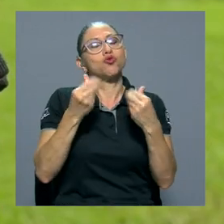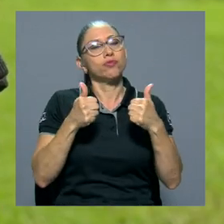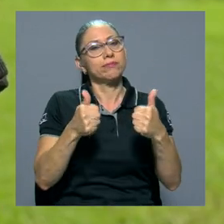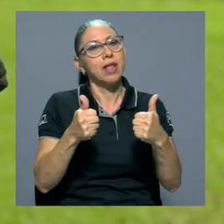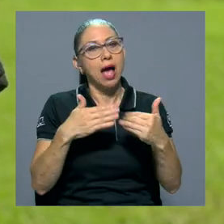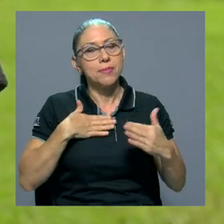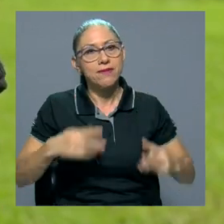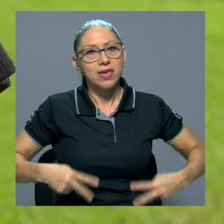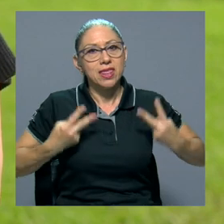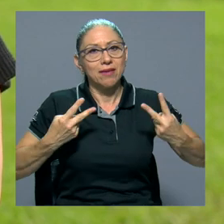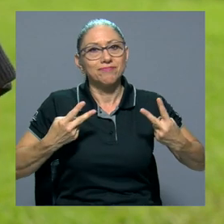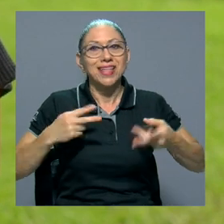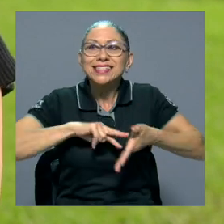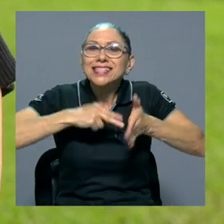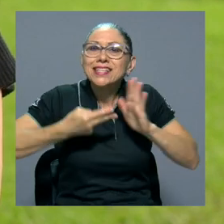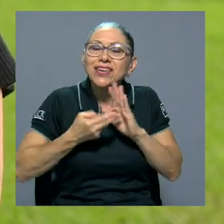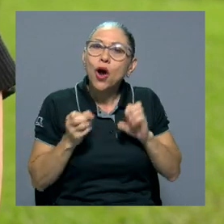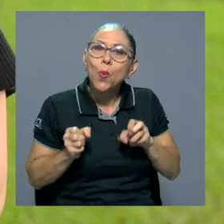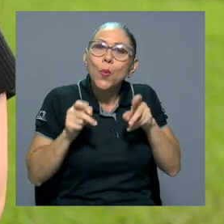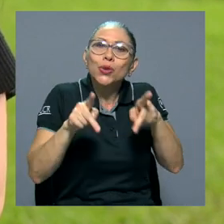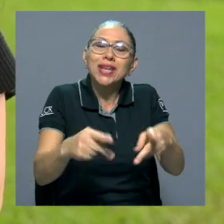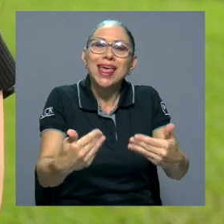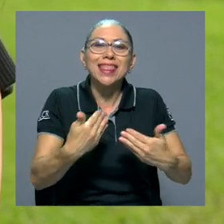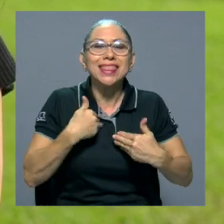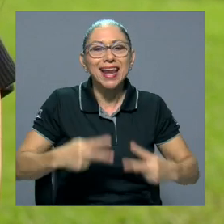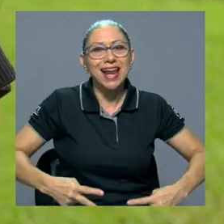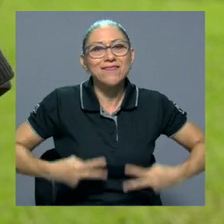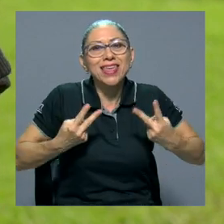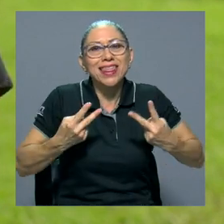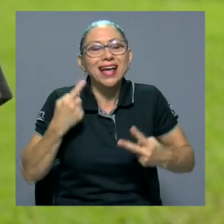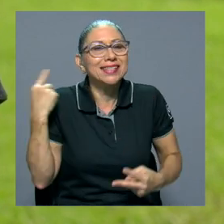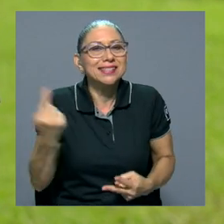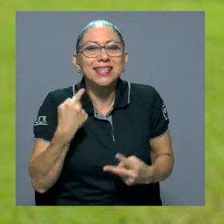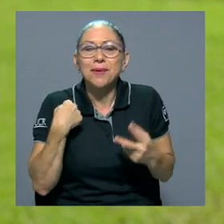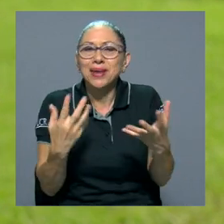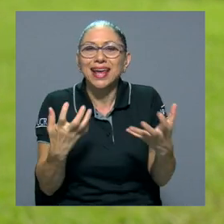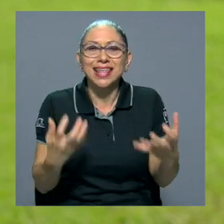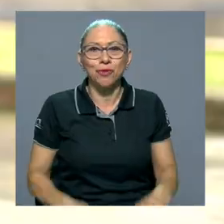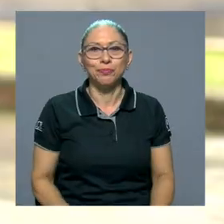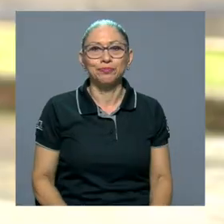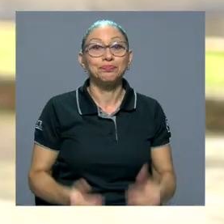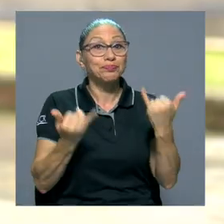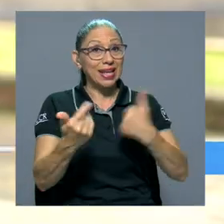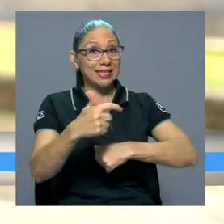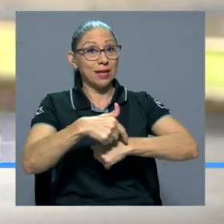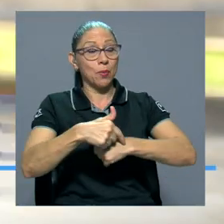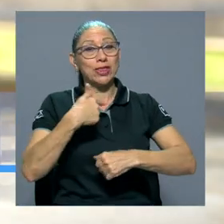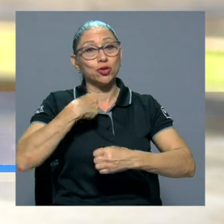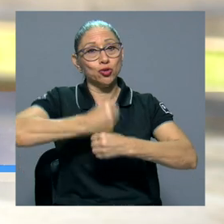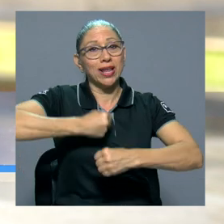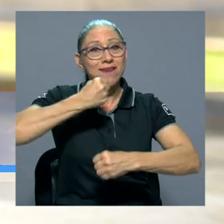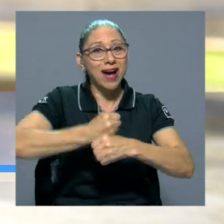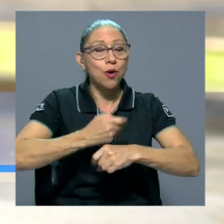es que para mí representa como la oportunidad de tener la vida que siempre he querido. Yo en este momento trabajo en un medio